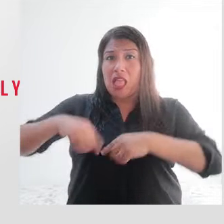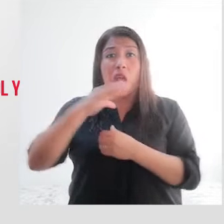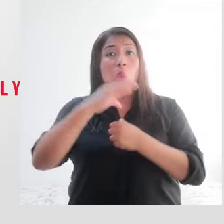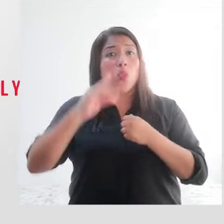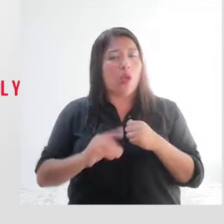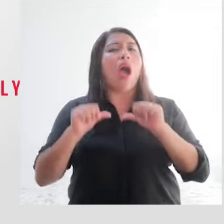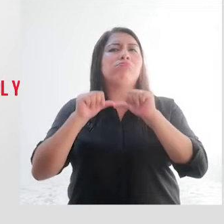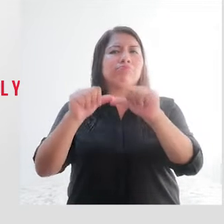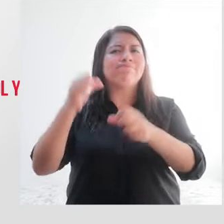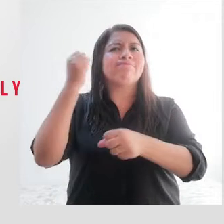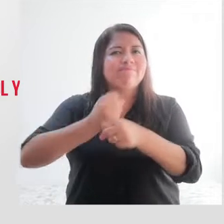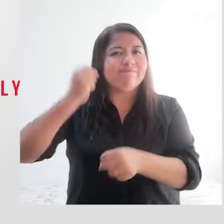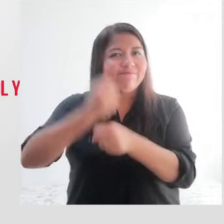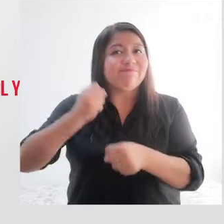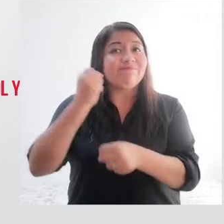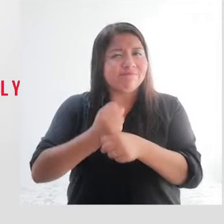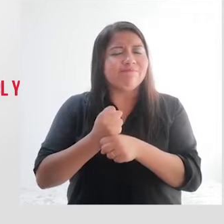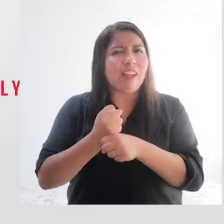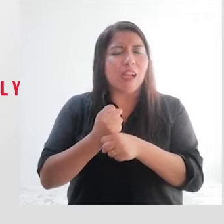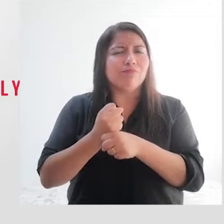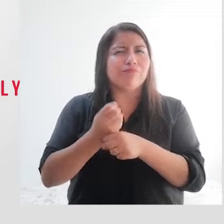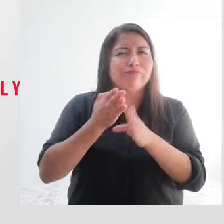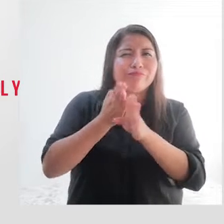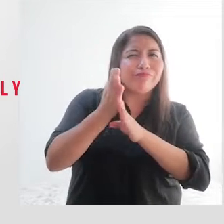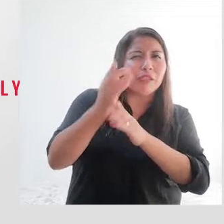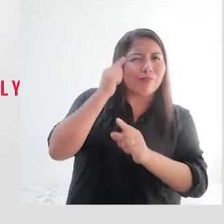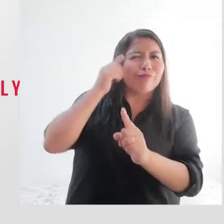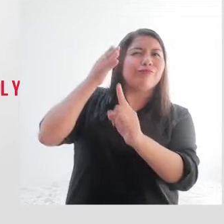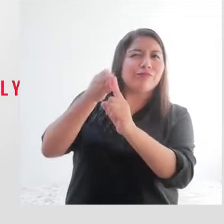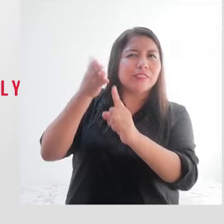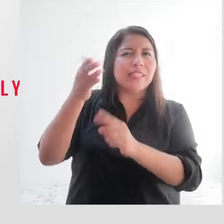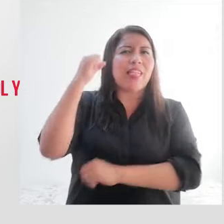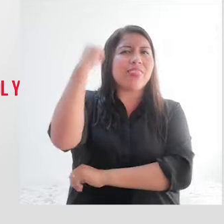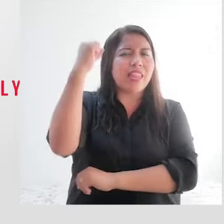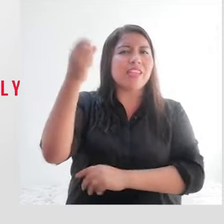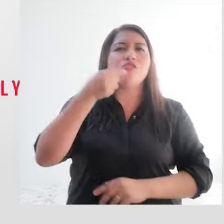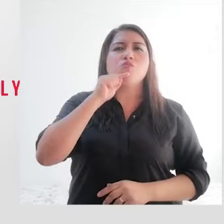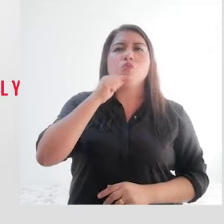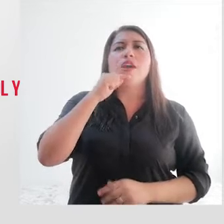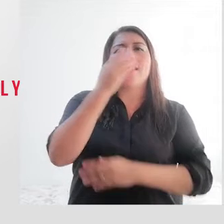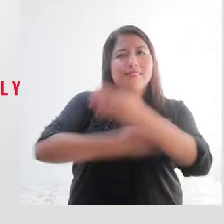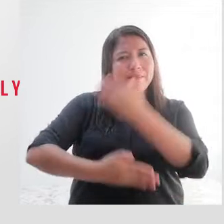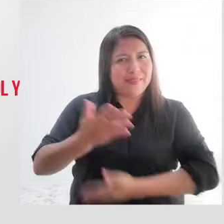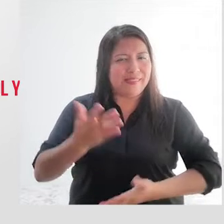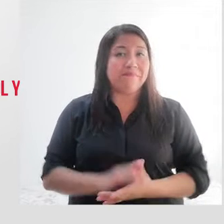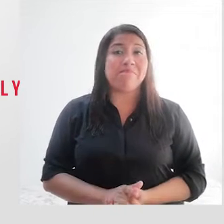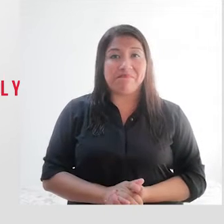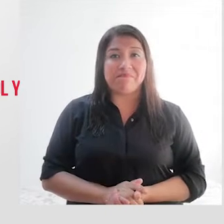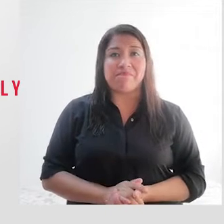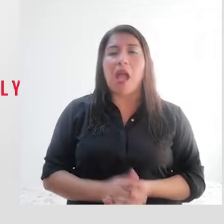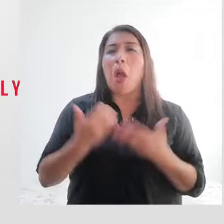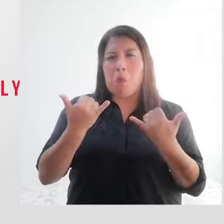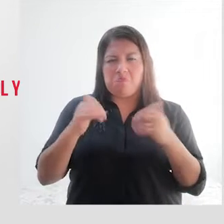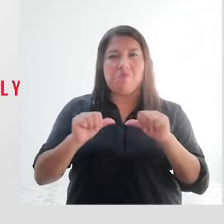CONADI seguimos trabajando especialmente por los derechos de las mujeres con discapacidad. Ahora